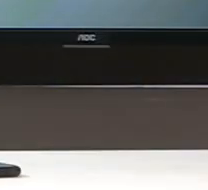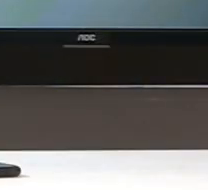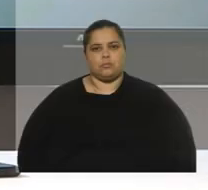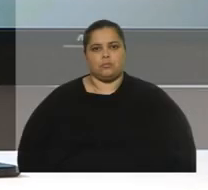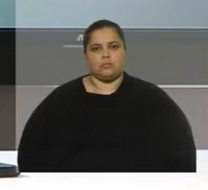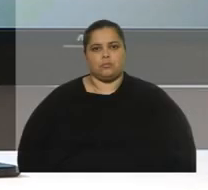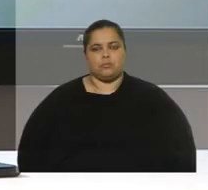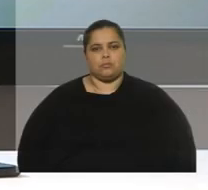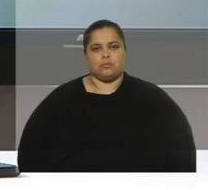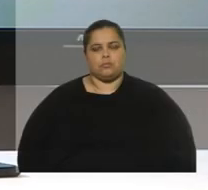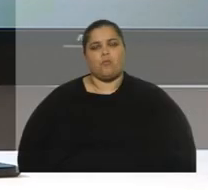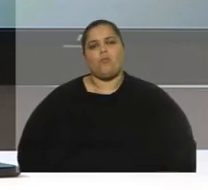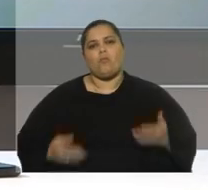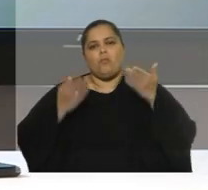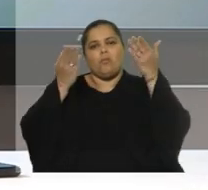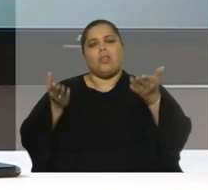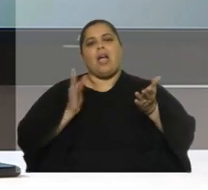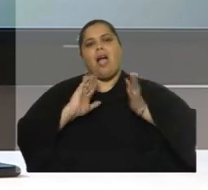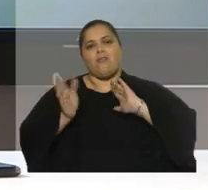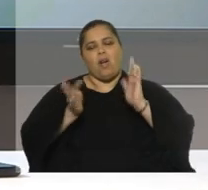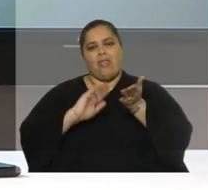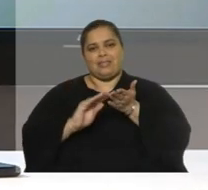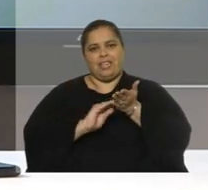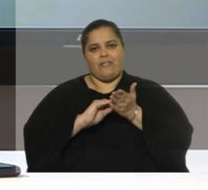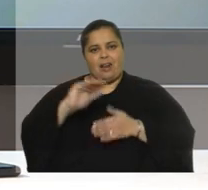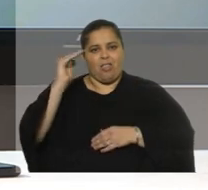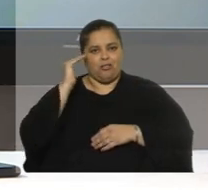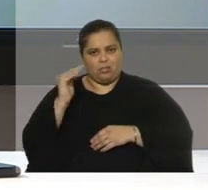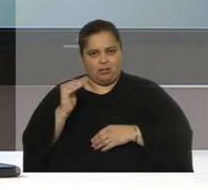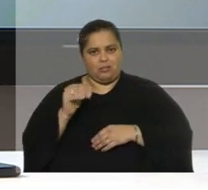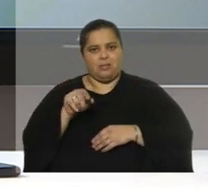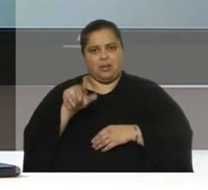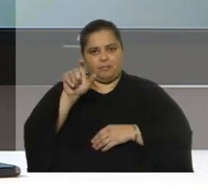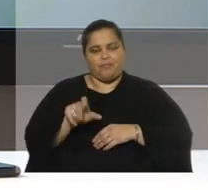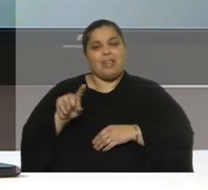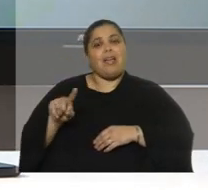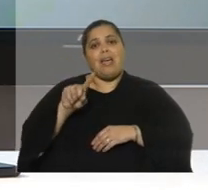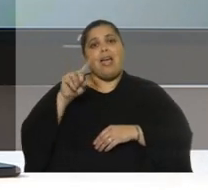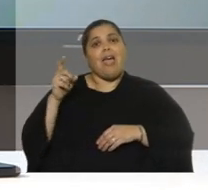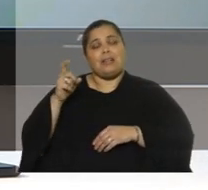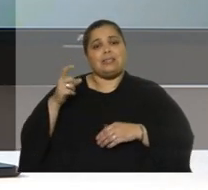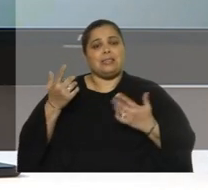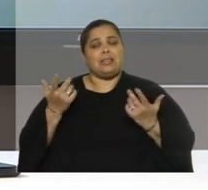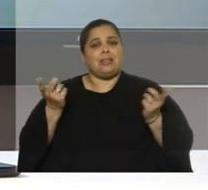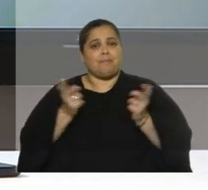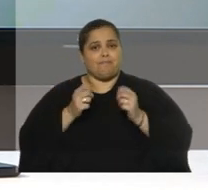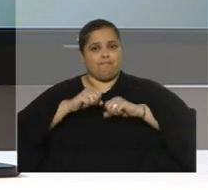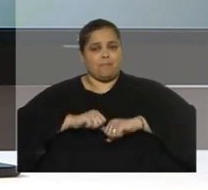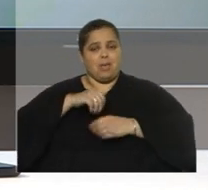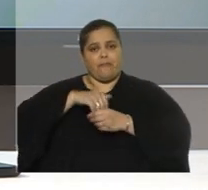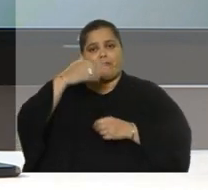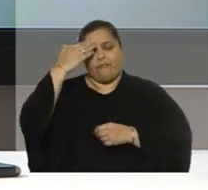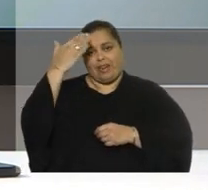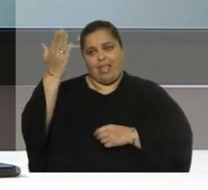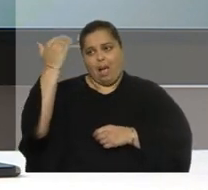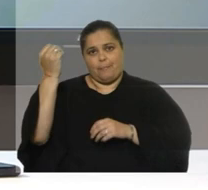Señores, es abogada, escribana, docente, es ex integrante del Frente Amplio desde